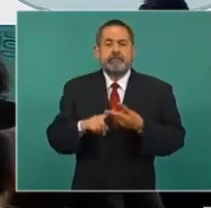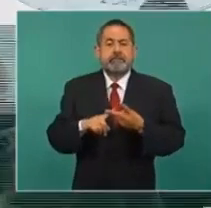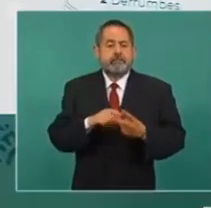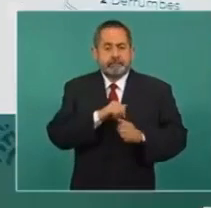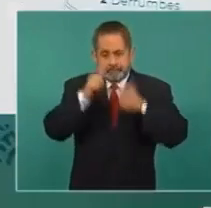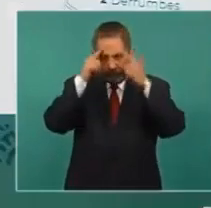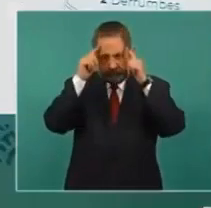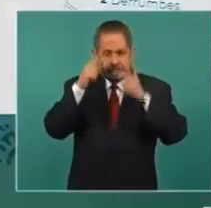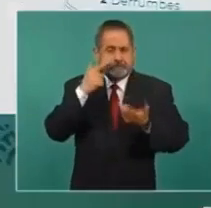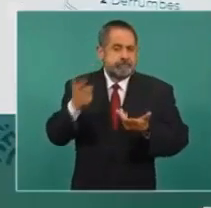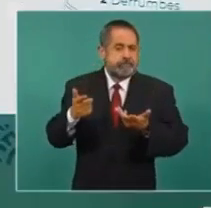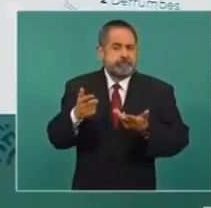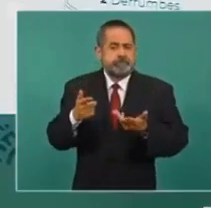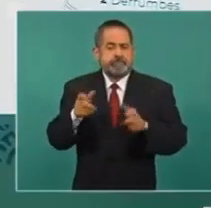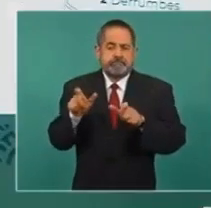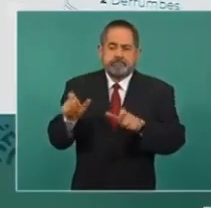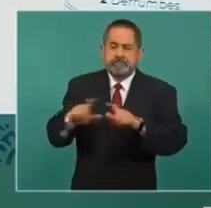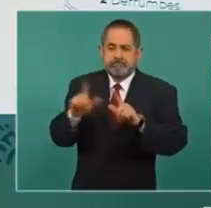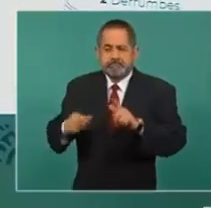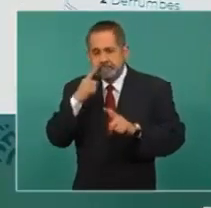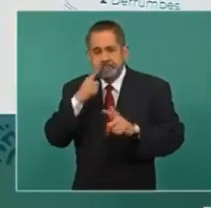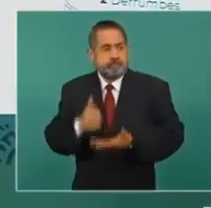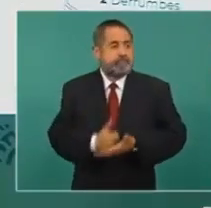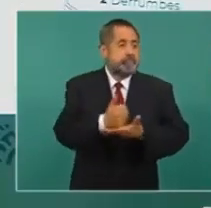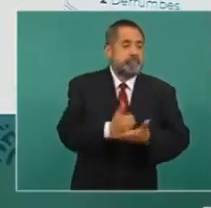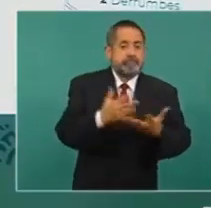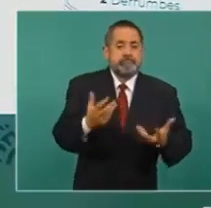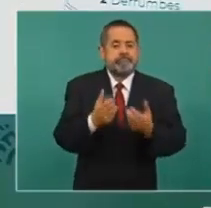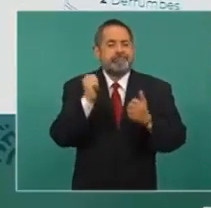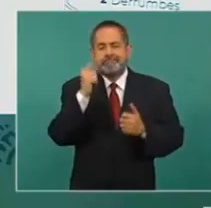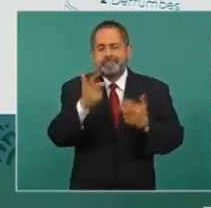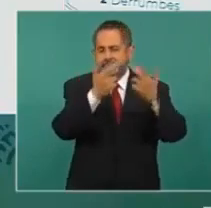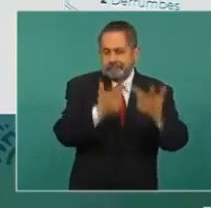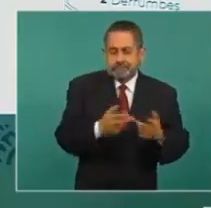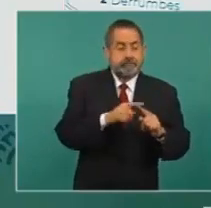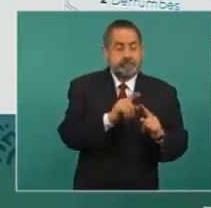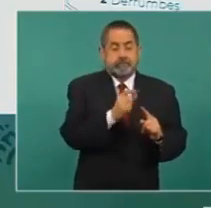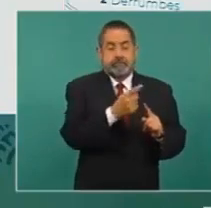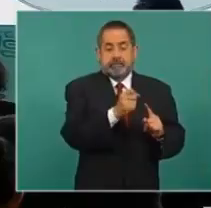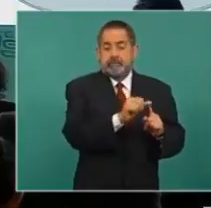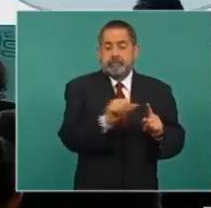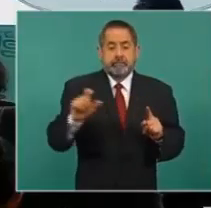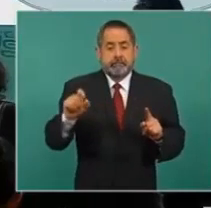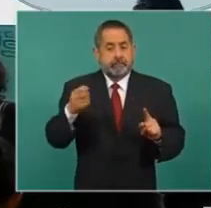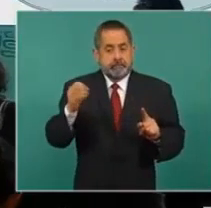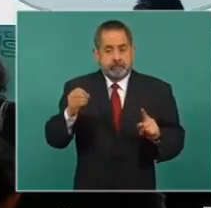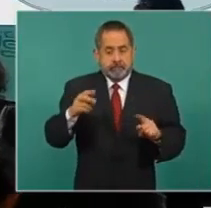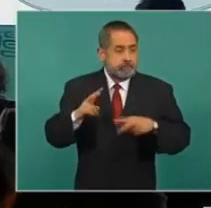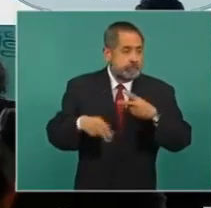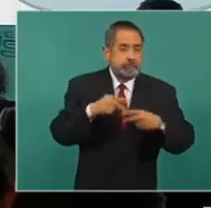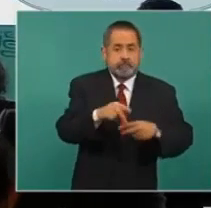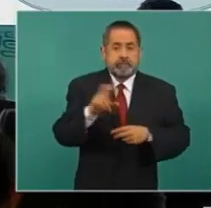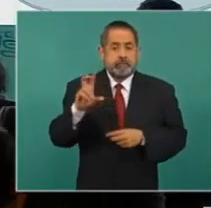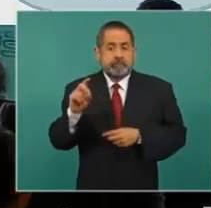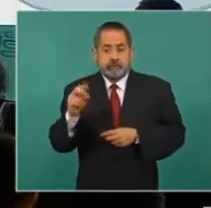en relación a la tensión a desastres del 21 de septiembre al 20 de octubre, se atendieron 32